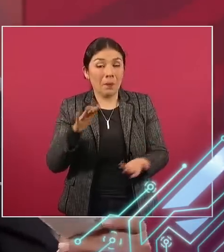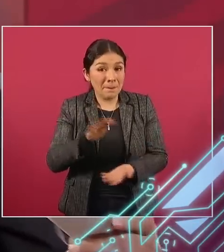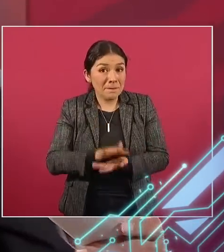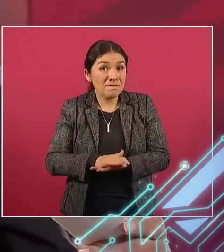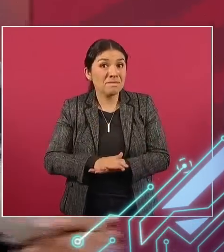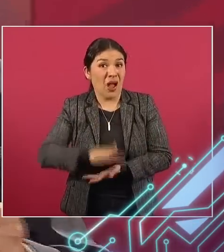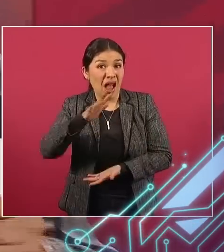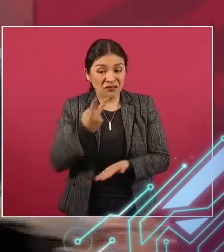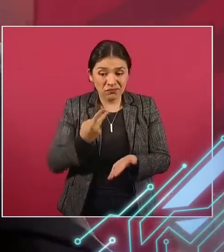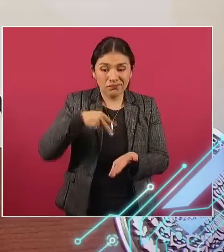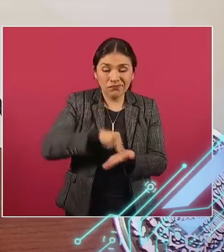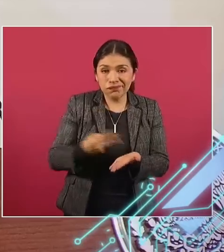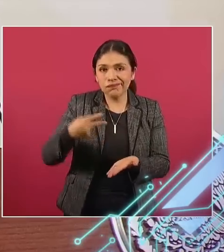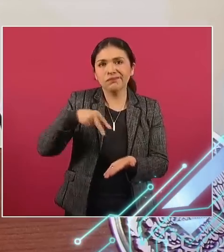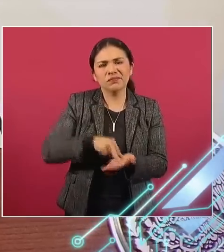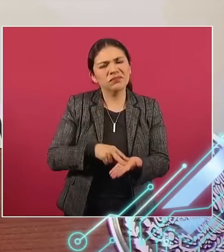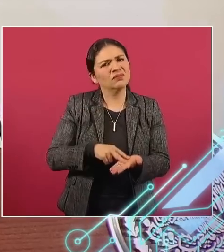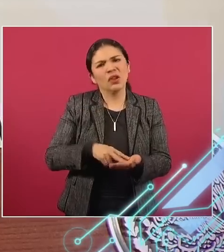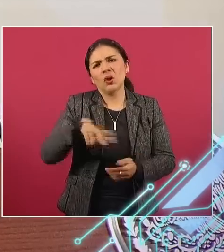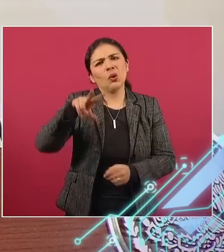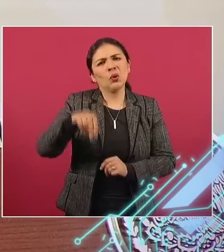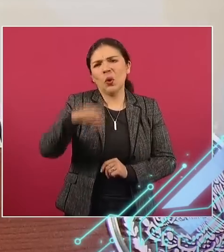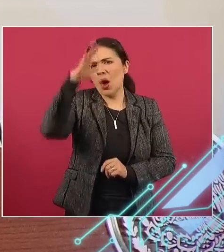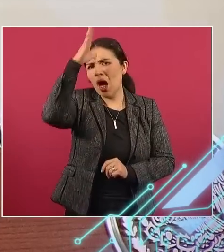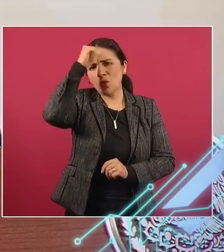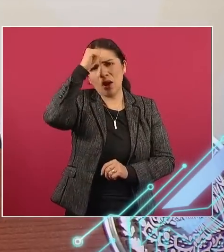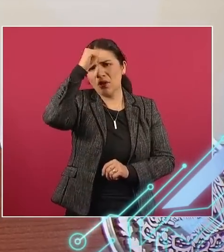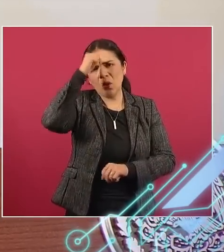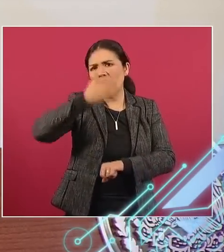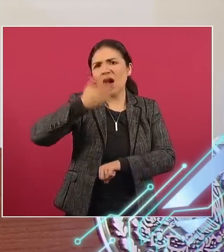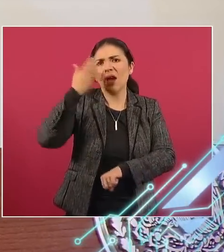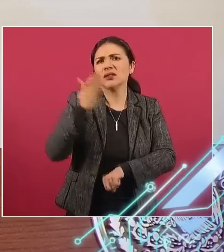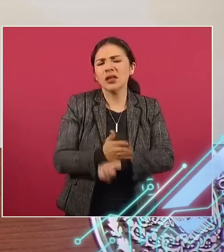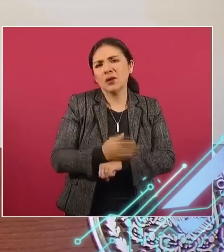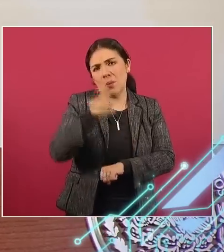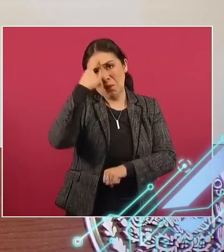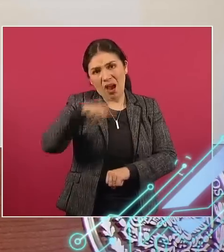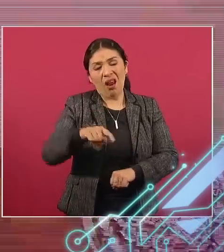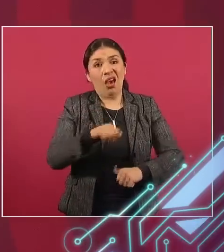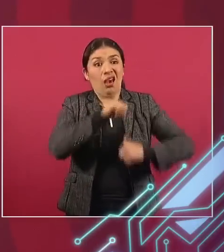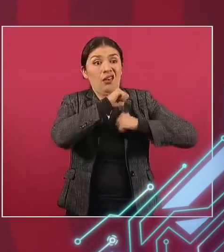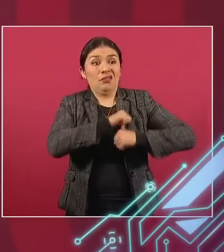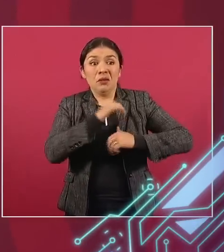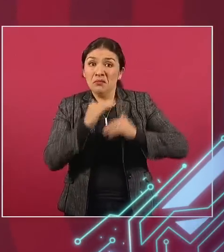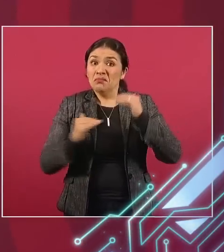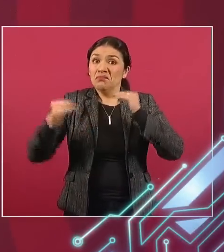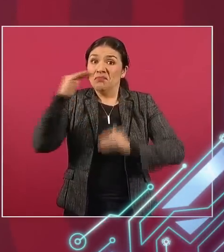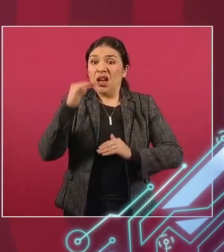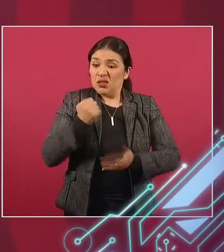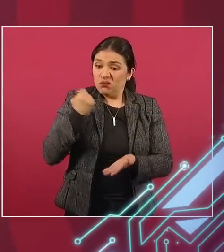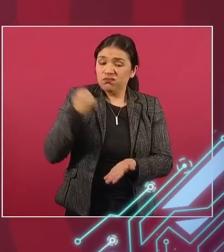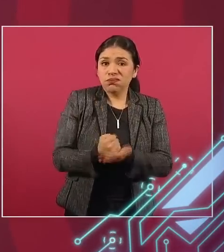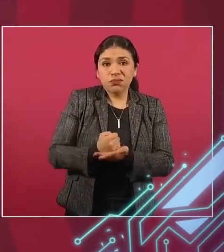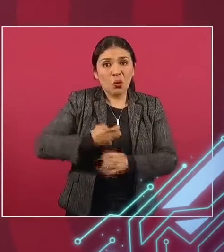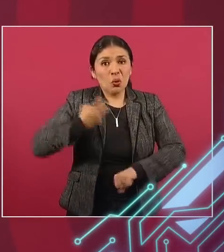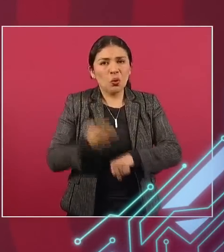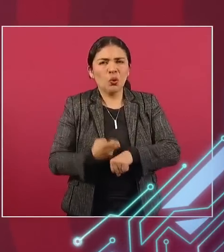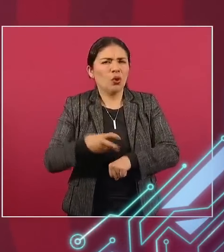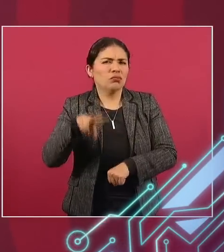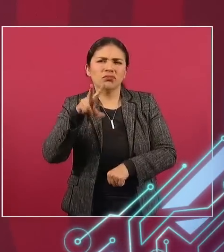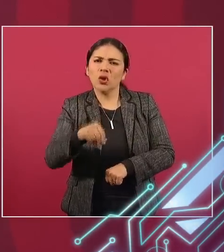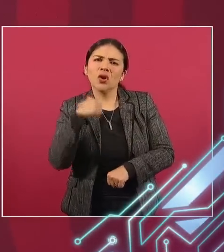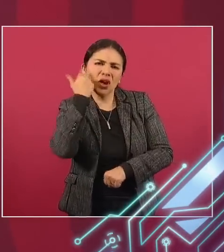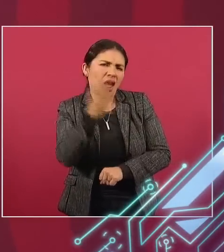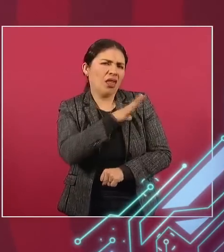condenatorias de la represión y del autoritarismo. Pero también